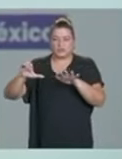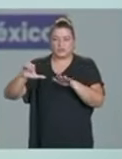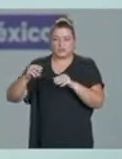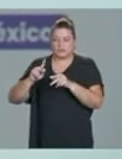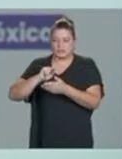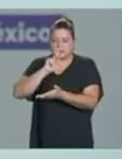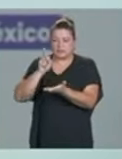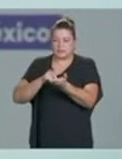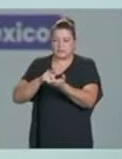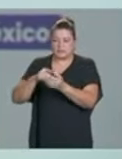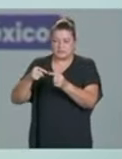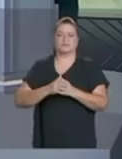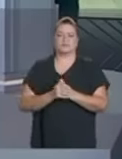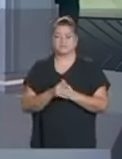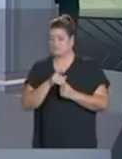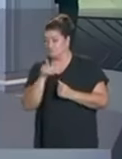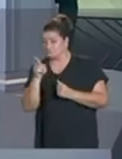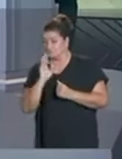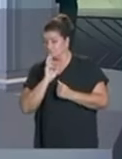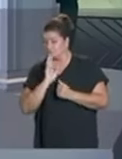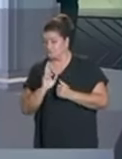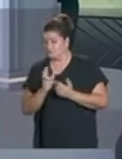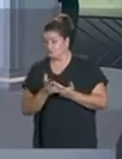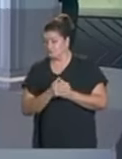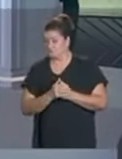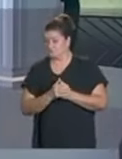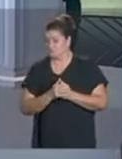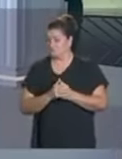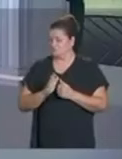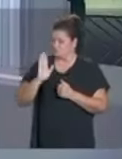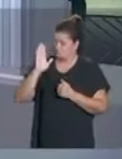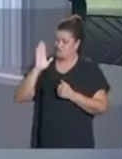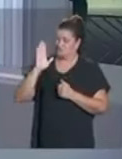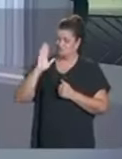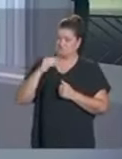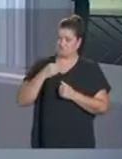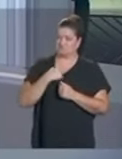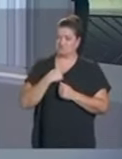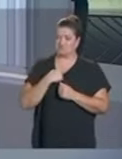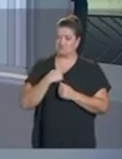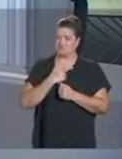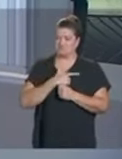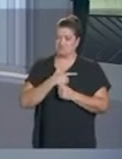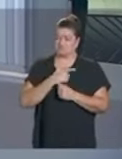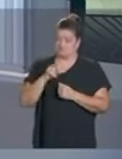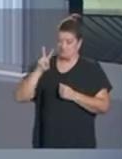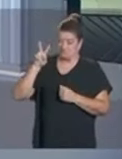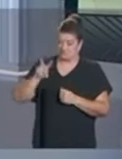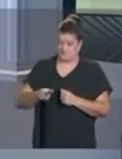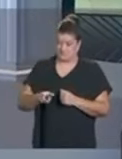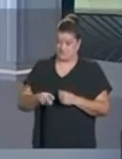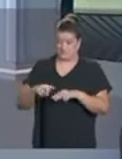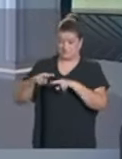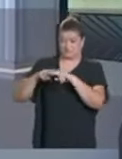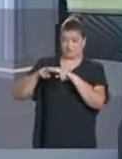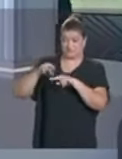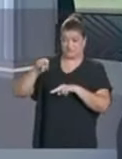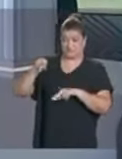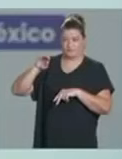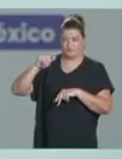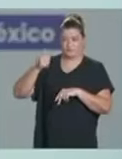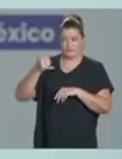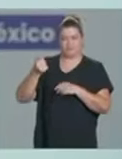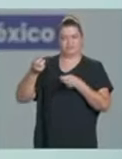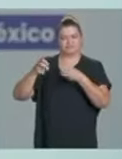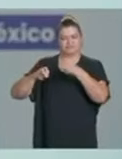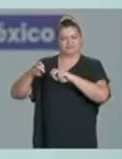a las principales zonas de nuestro país. El tren Maya, además de ser tren de pasajeros, va a ser un tren de carga. Con las dos centrales de ciclo combinado